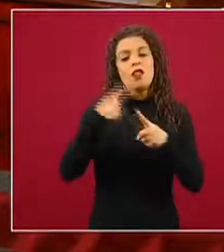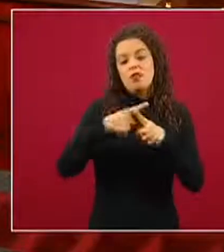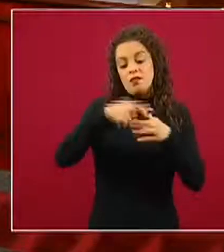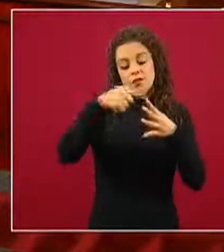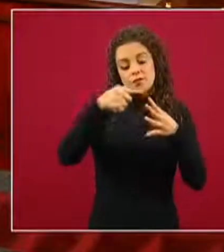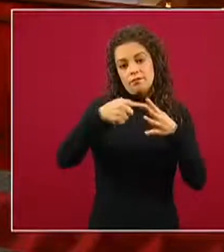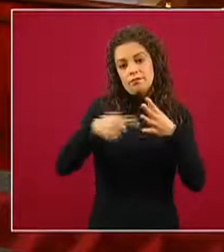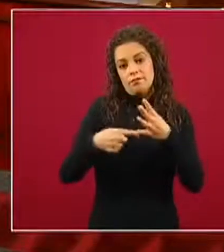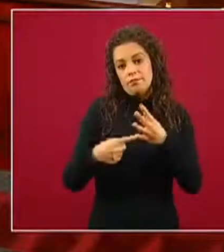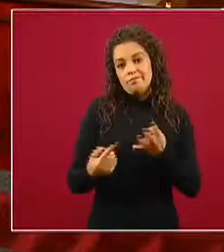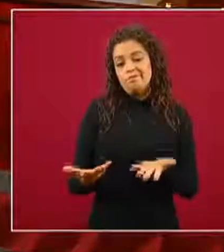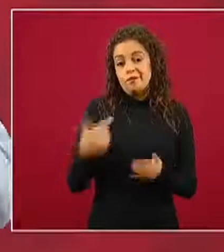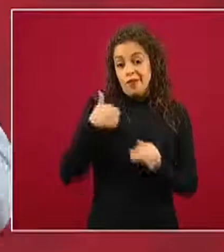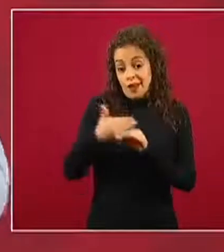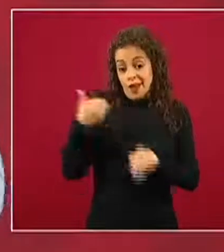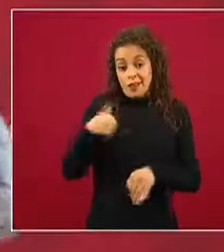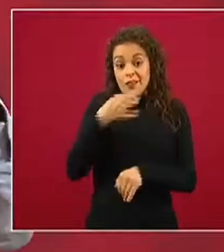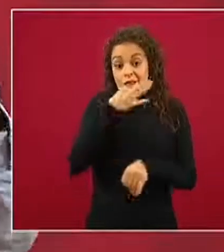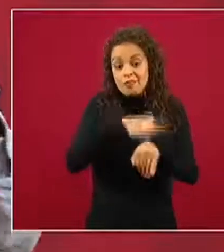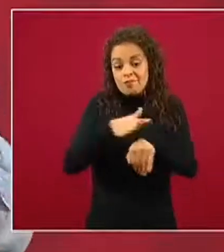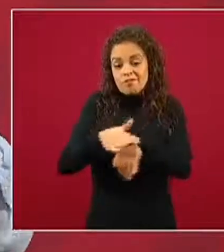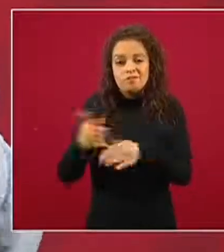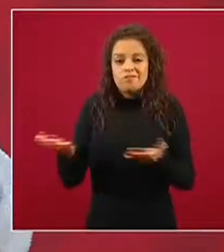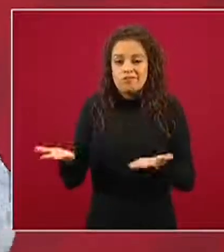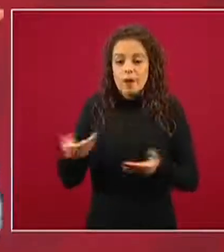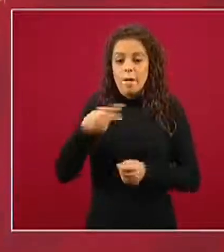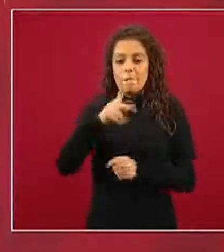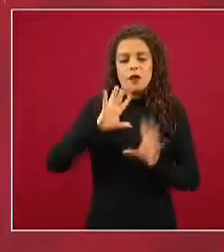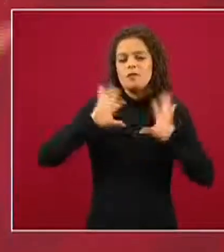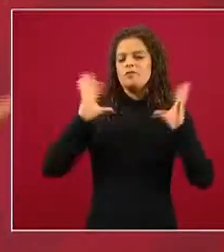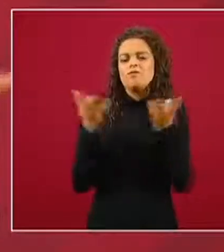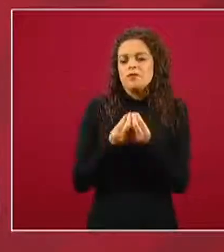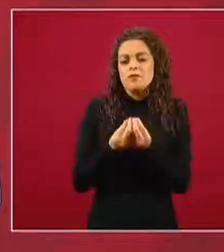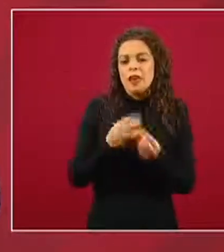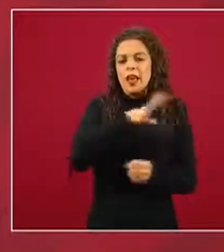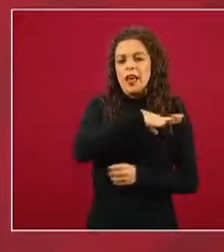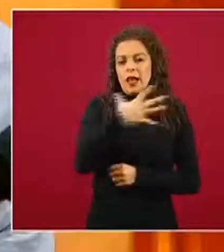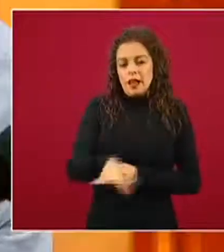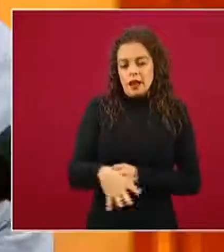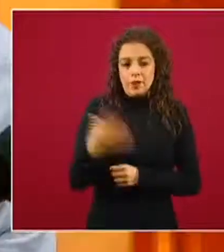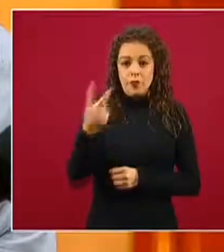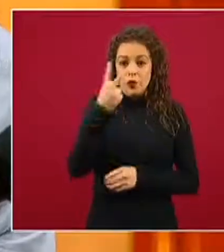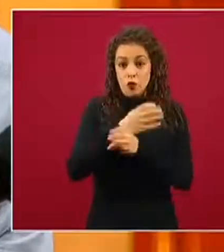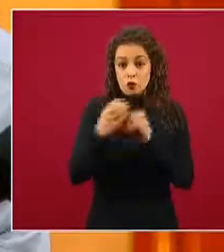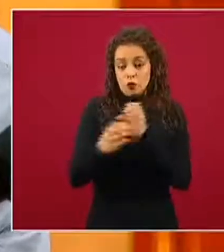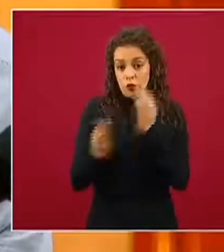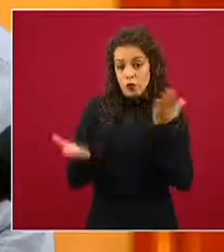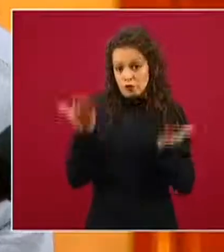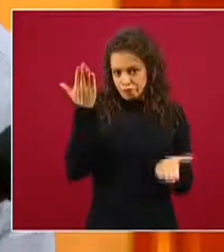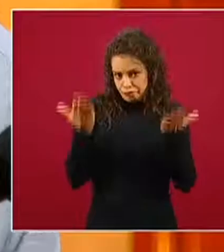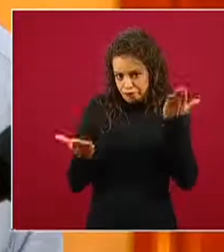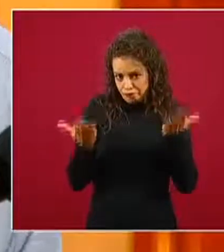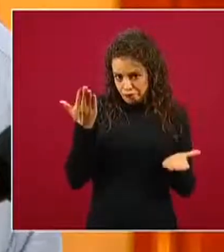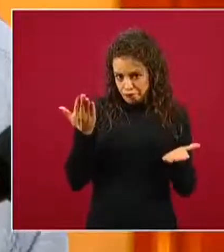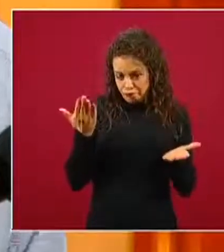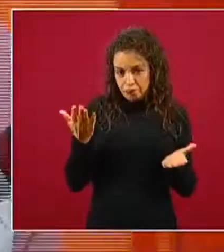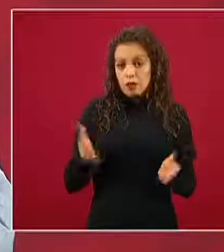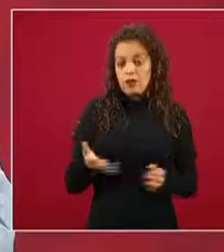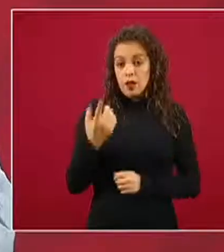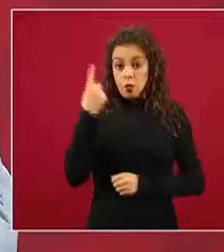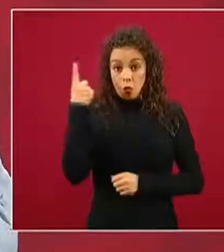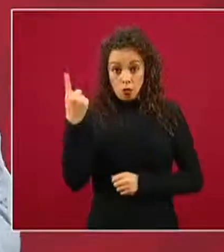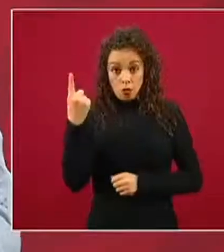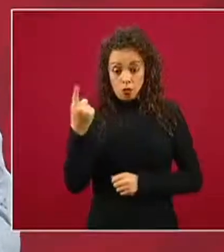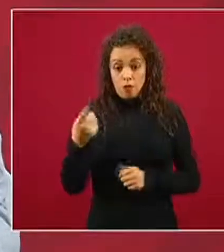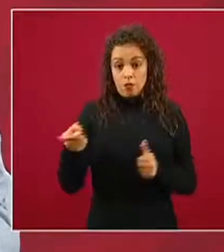No quisiera adelantar vísperas, pero le platico en términos generales. Hay dos elementos a considerar. Por un lado, la salud,